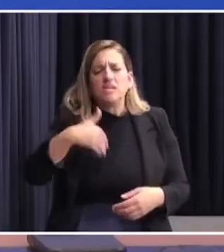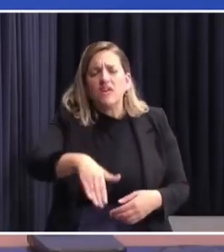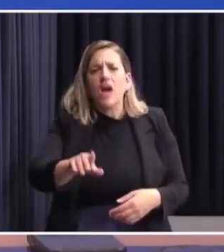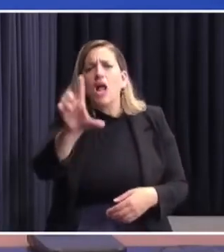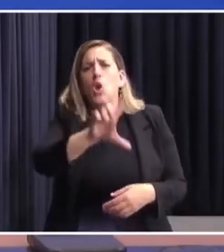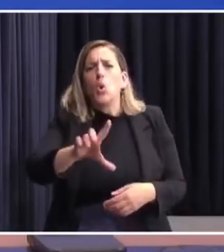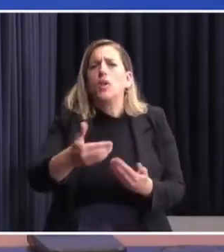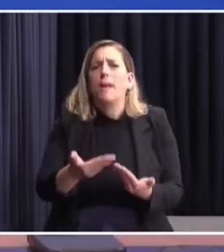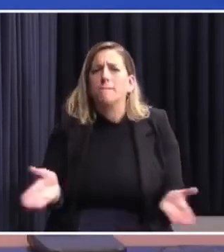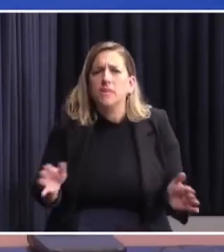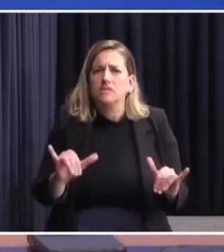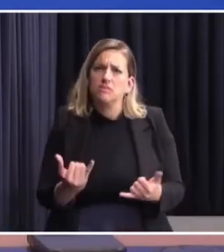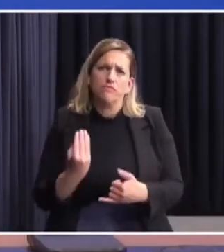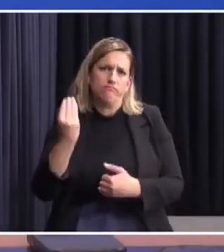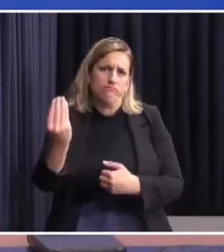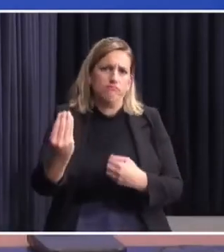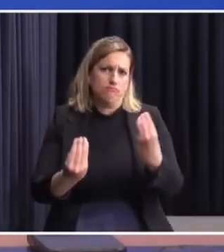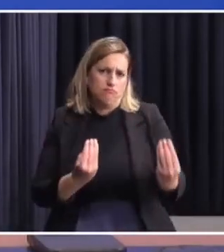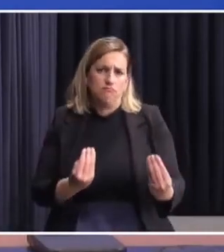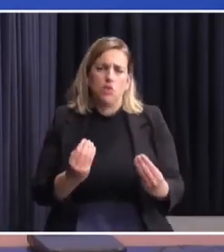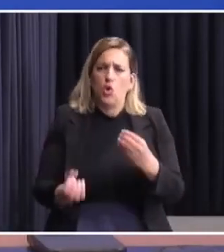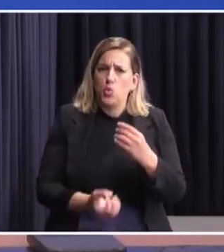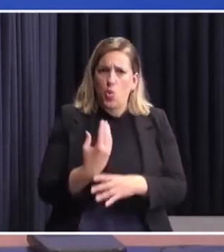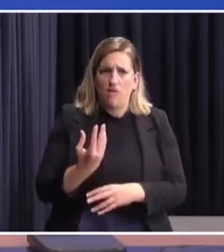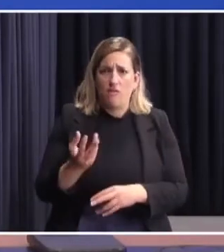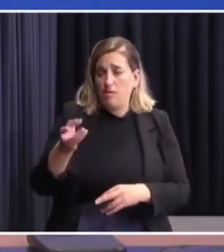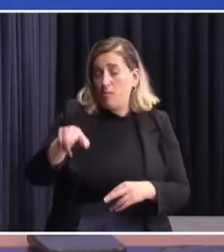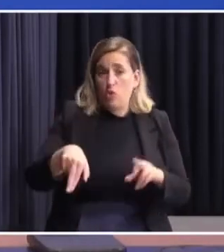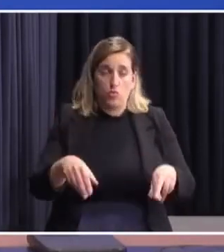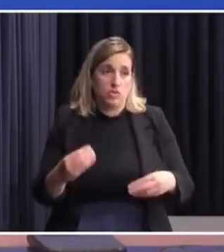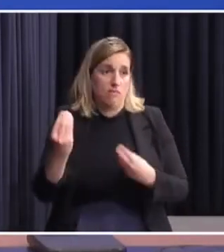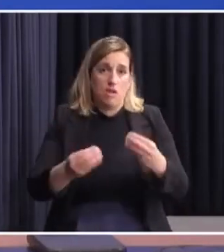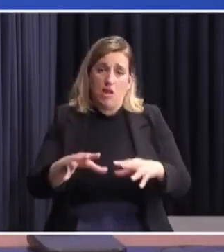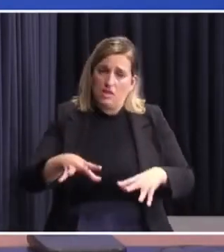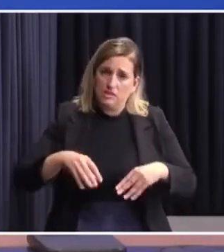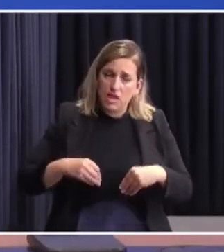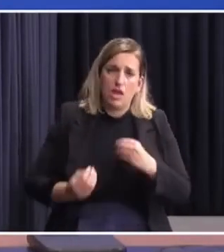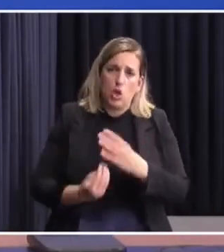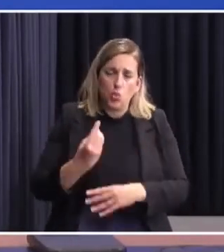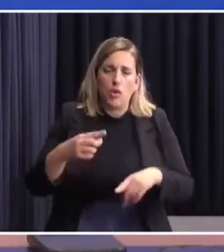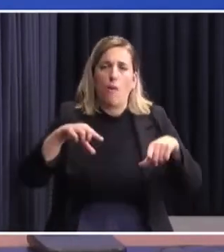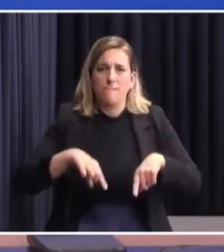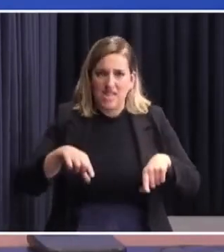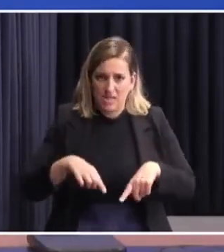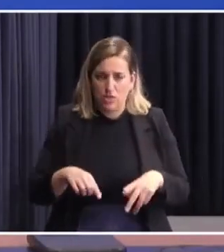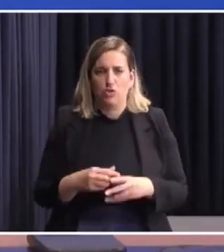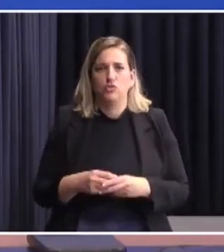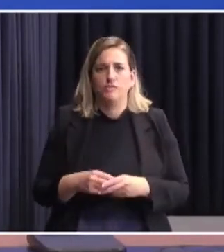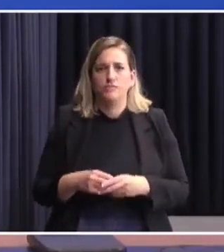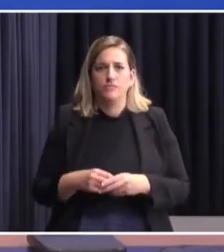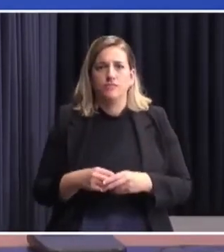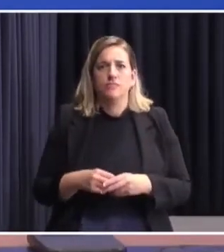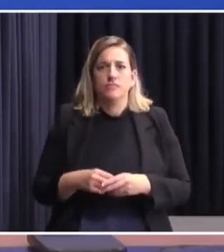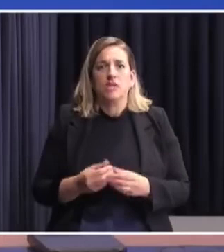lunes se van a estar presentando las renuncias, van a ser aceptadas, y estos son los nuevos miembros del gobierno